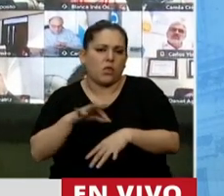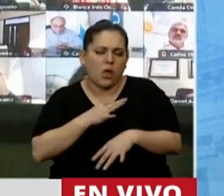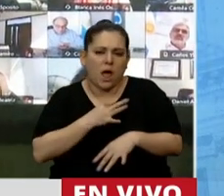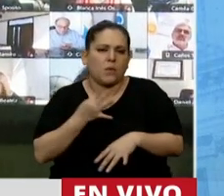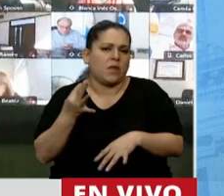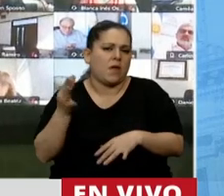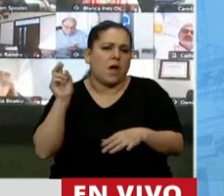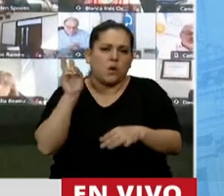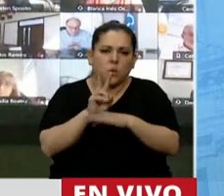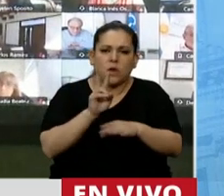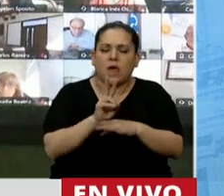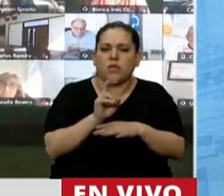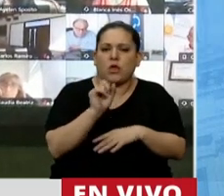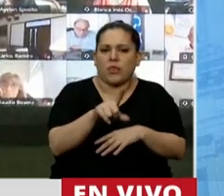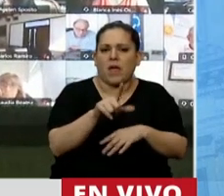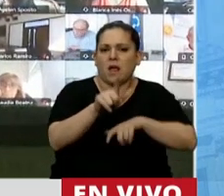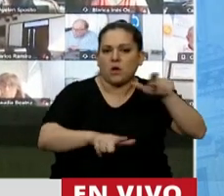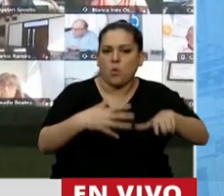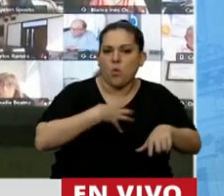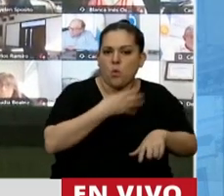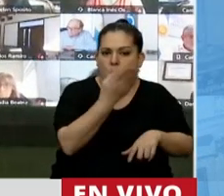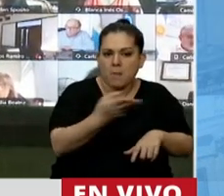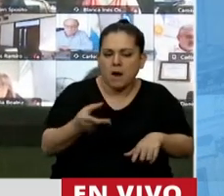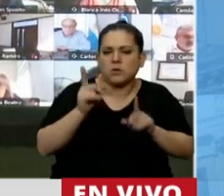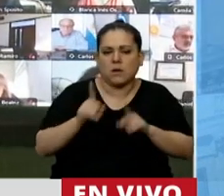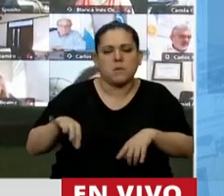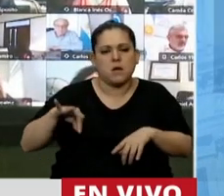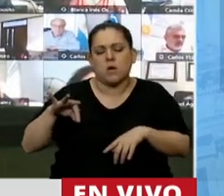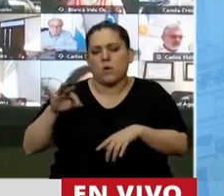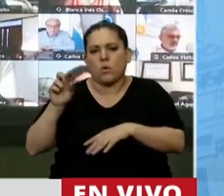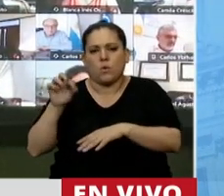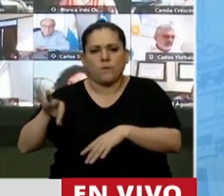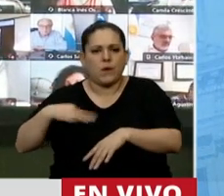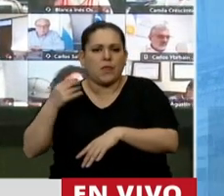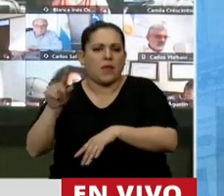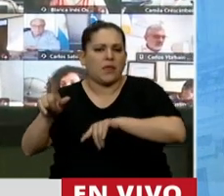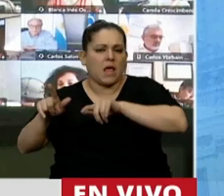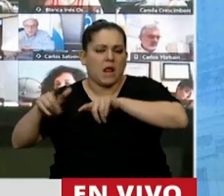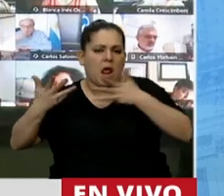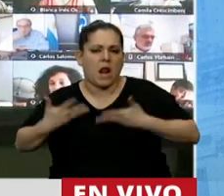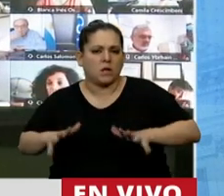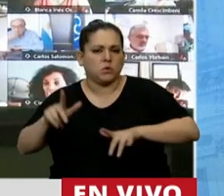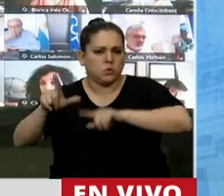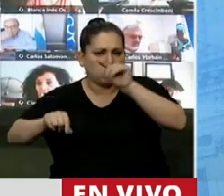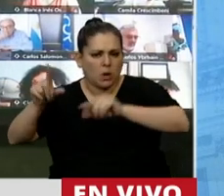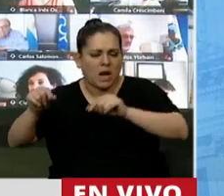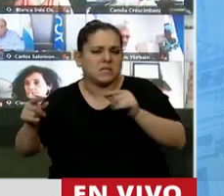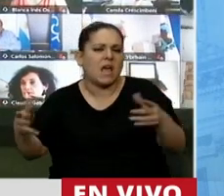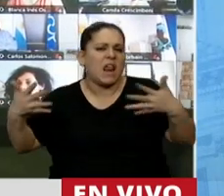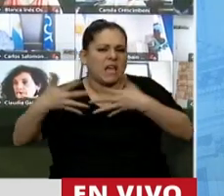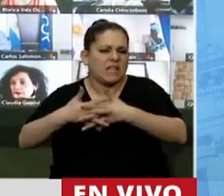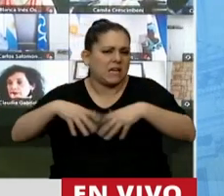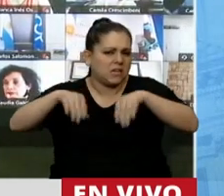el cuidado de la vida no solamente a los seres humanos, sino de la naturaleza toda, la integración y sobre todo